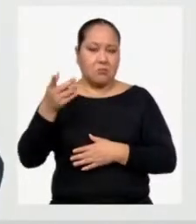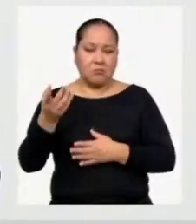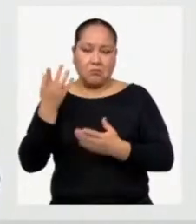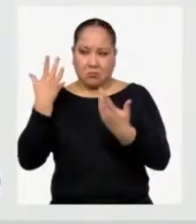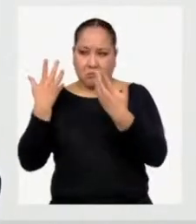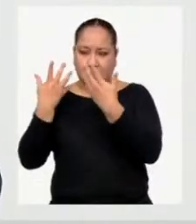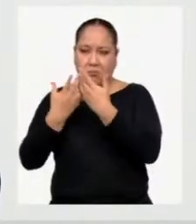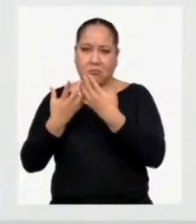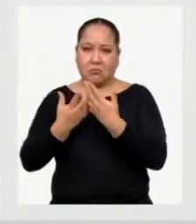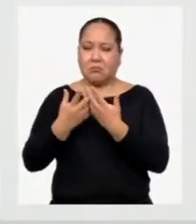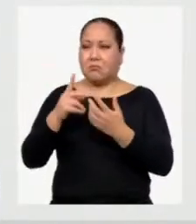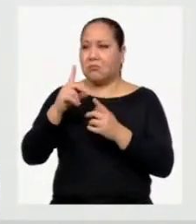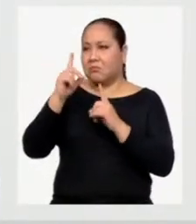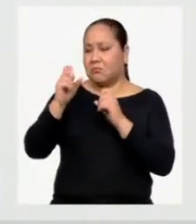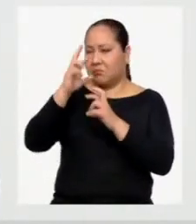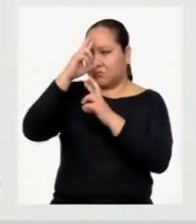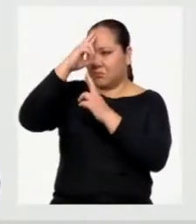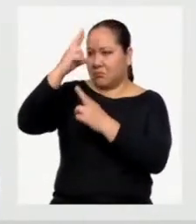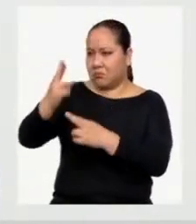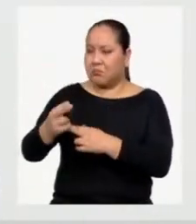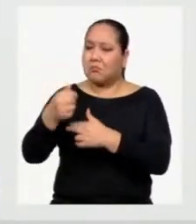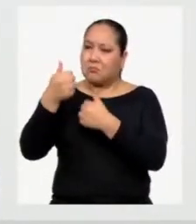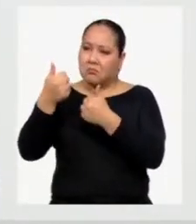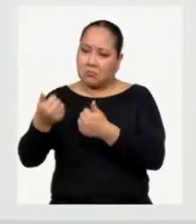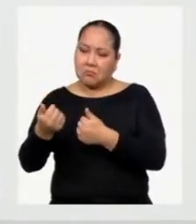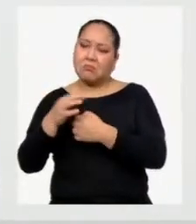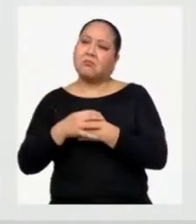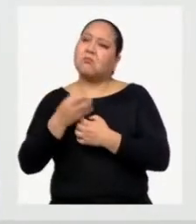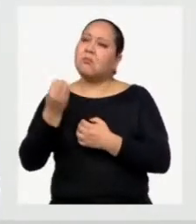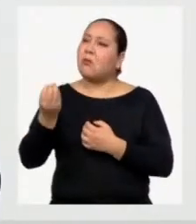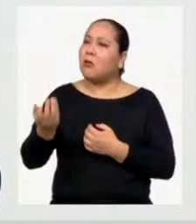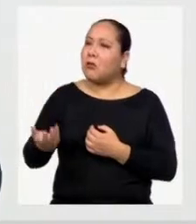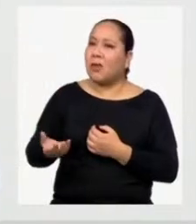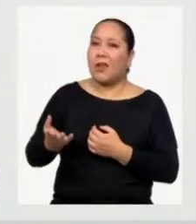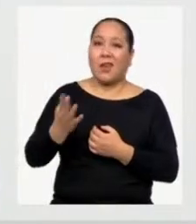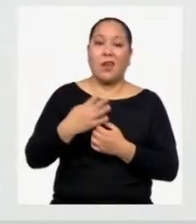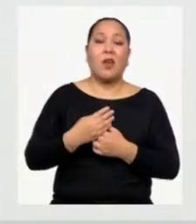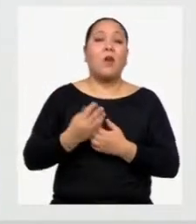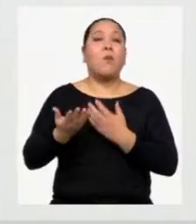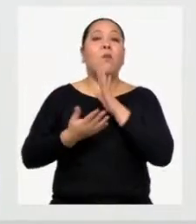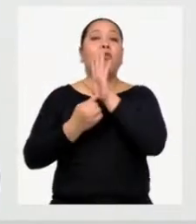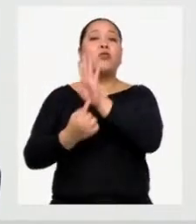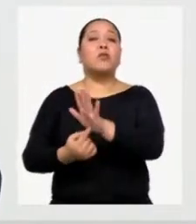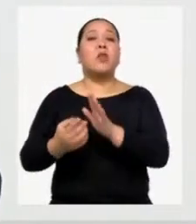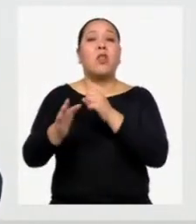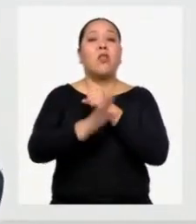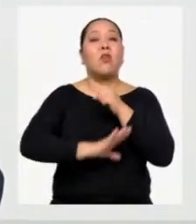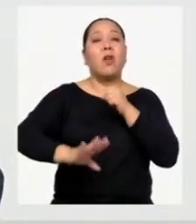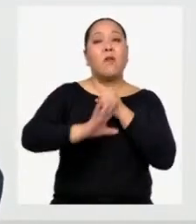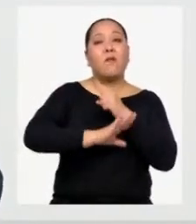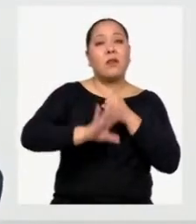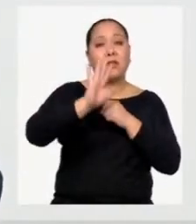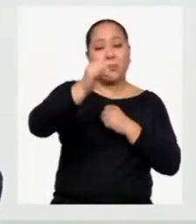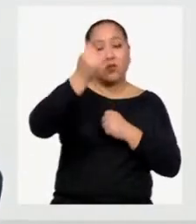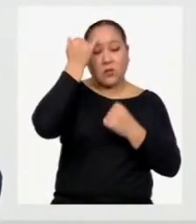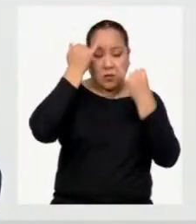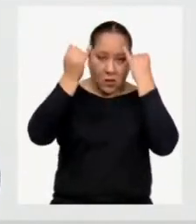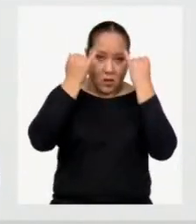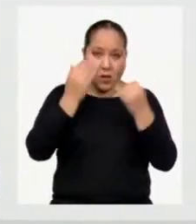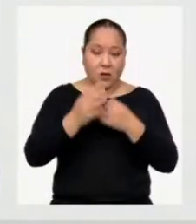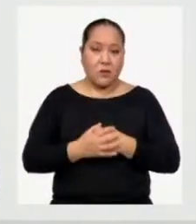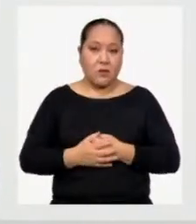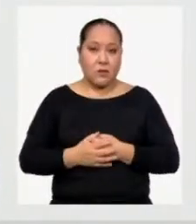Es decir, con respeto y con los fundamentos que sostienen nuestras ideas Las ideas de todos,